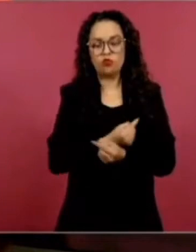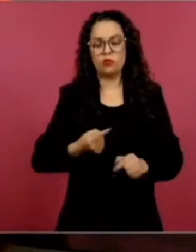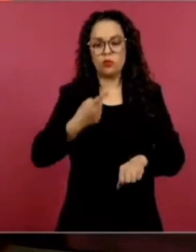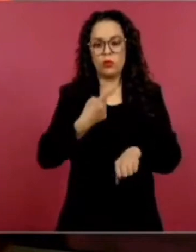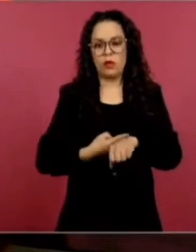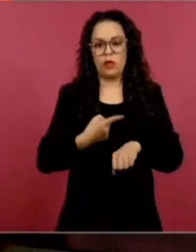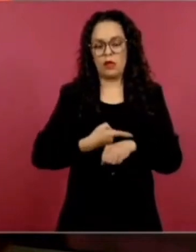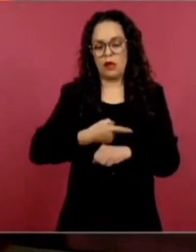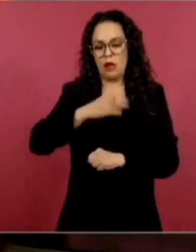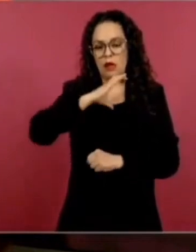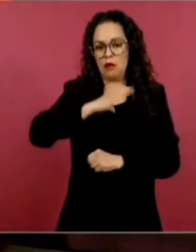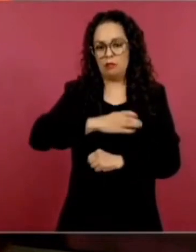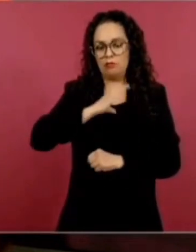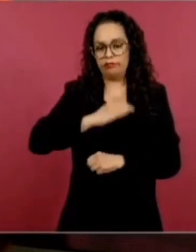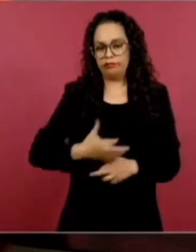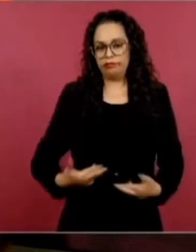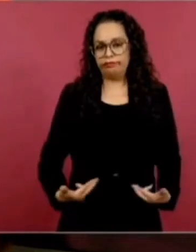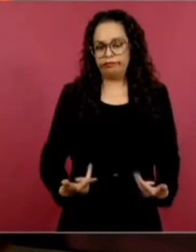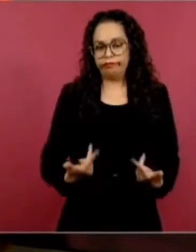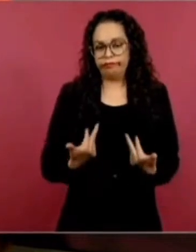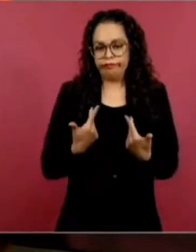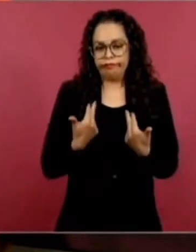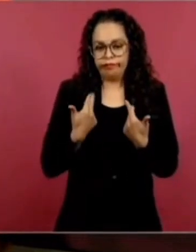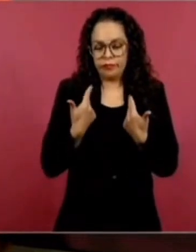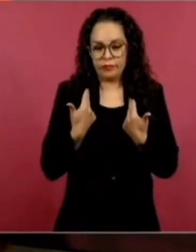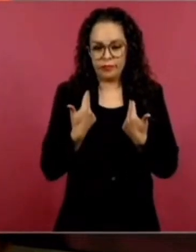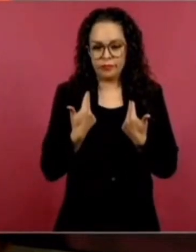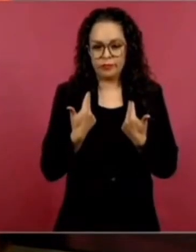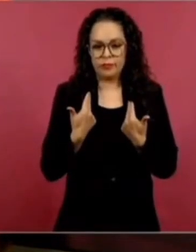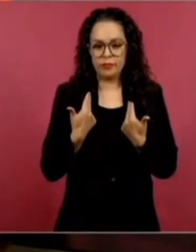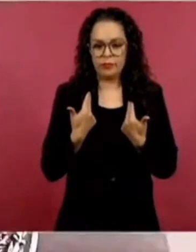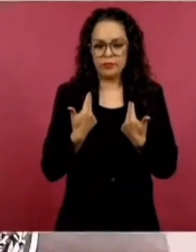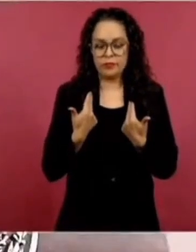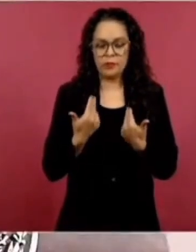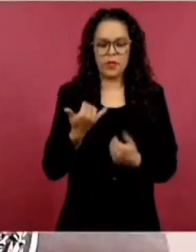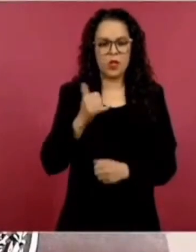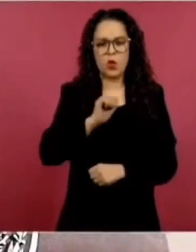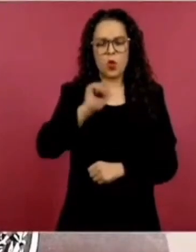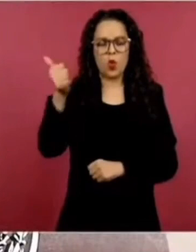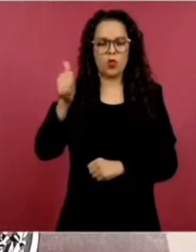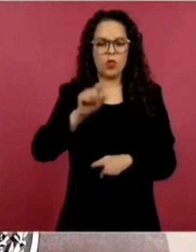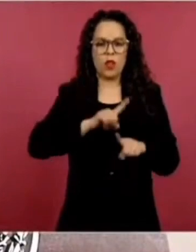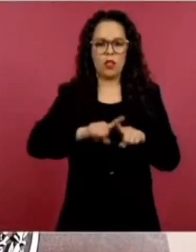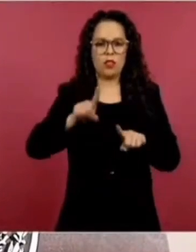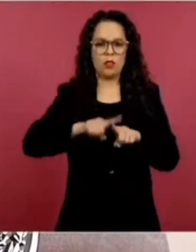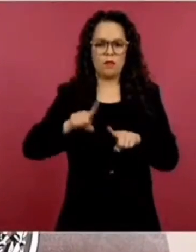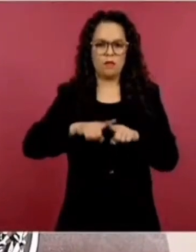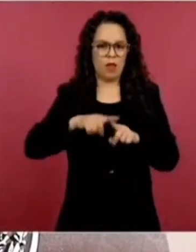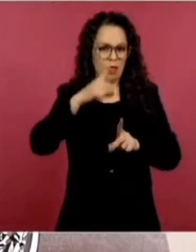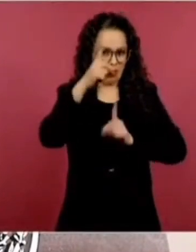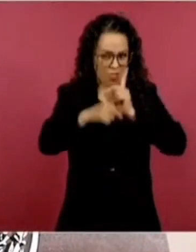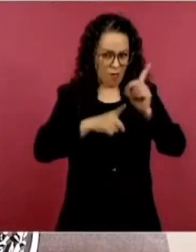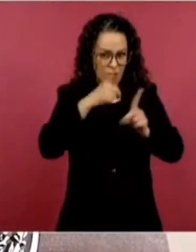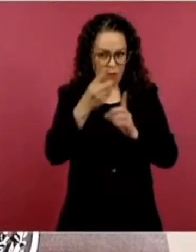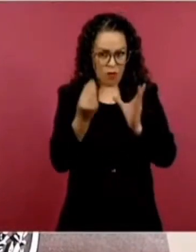promueven actividades deportivas en La Laguna